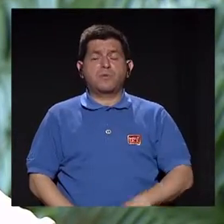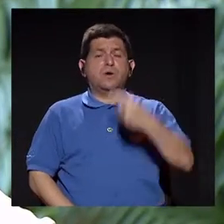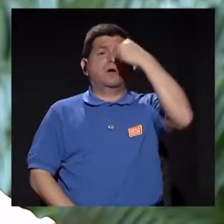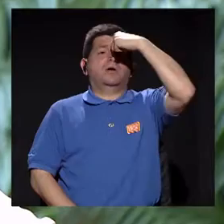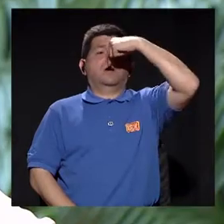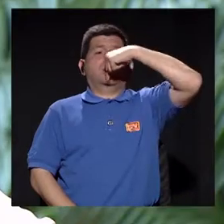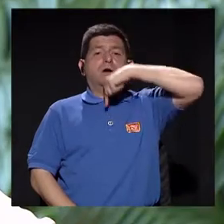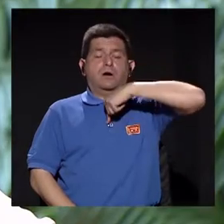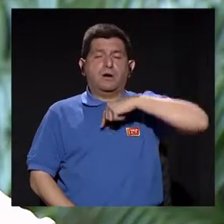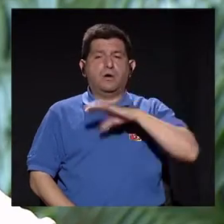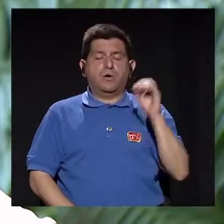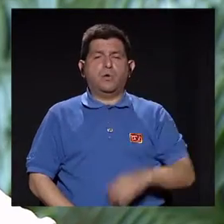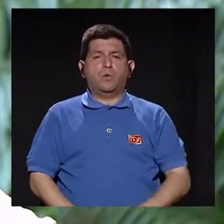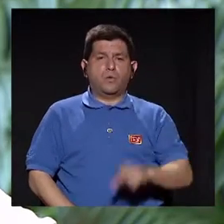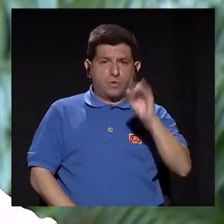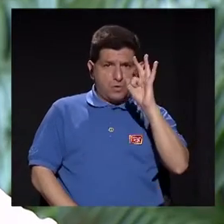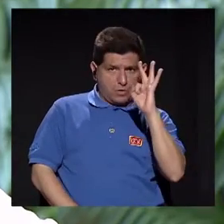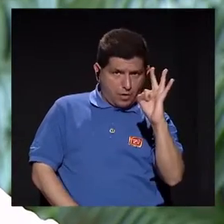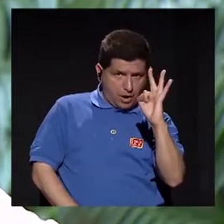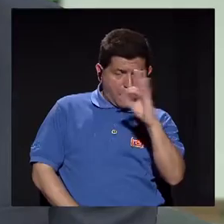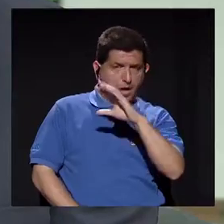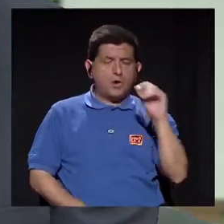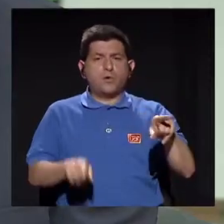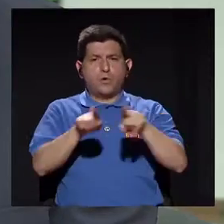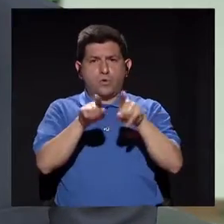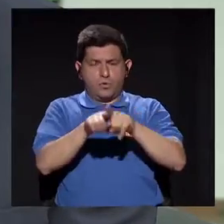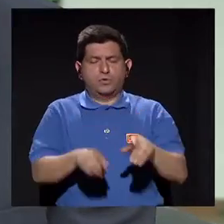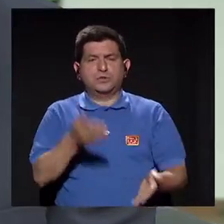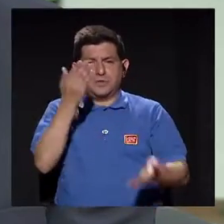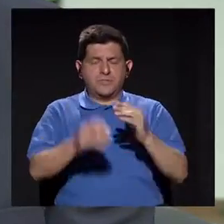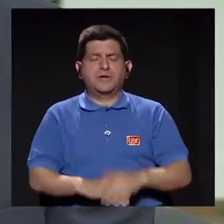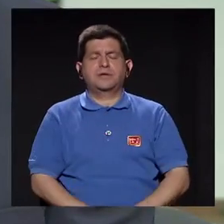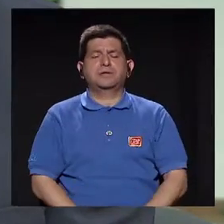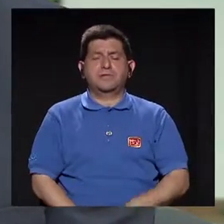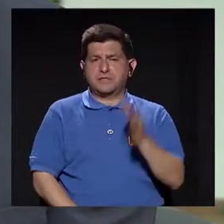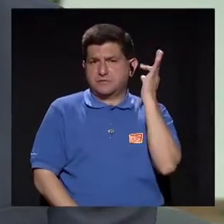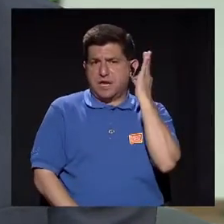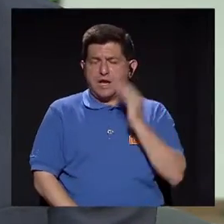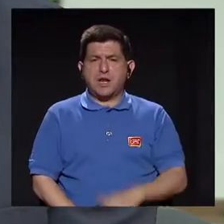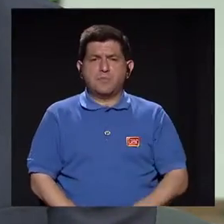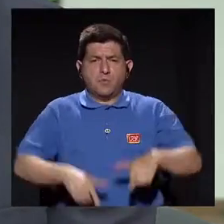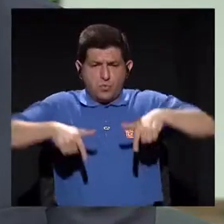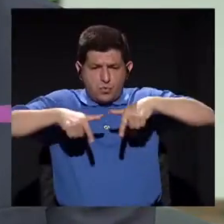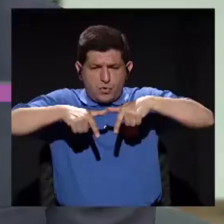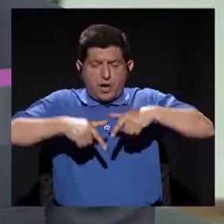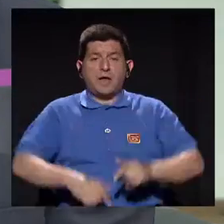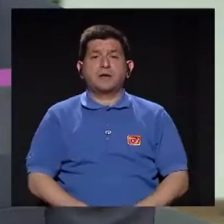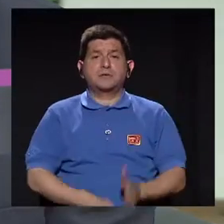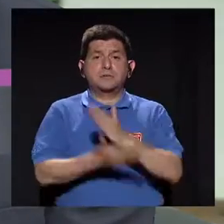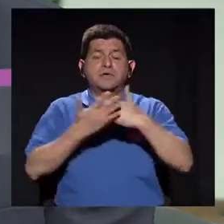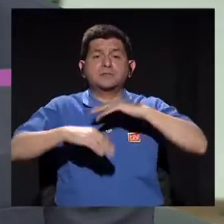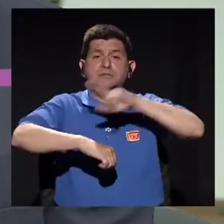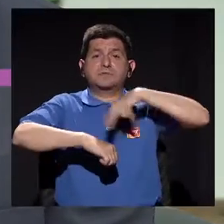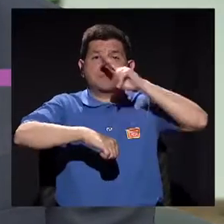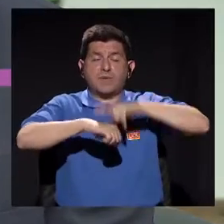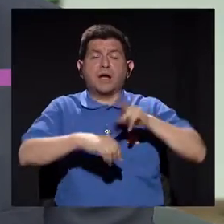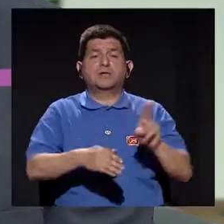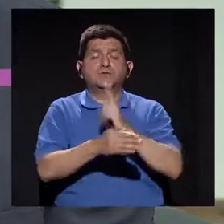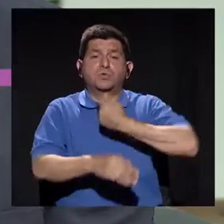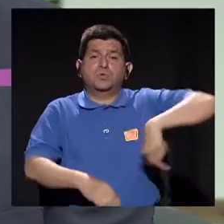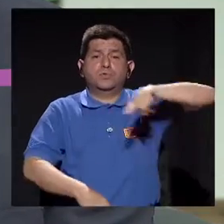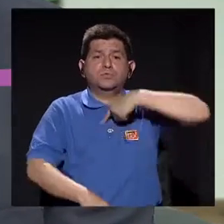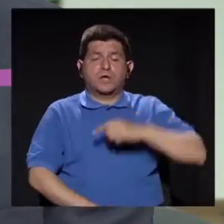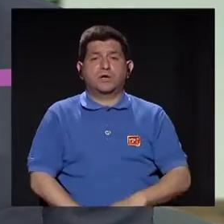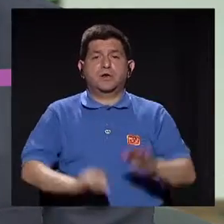digestiva, por boca o por el ano o bien por vagina en la mujer y obviamente son orificios naturales que